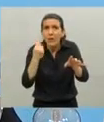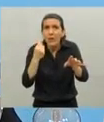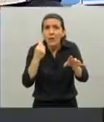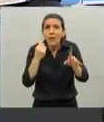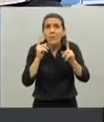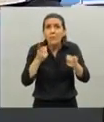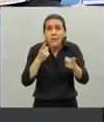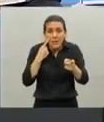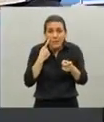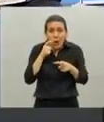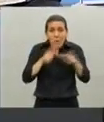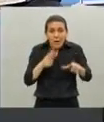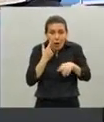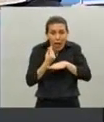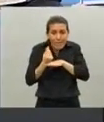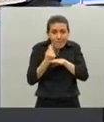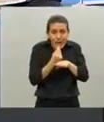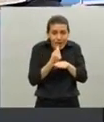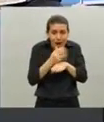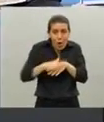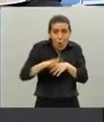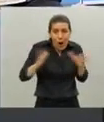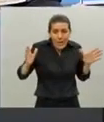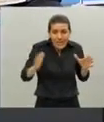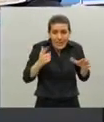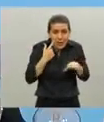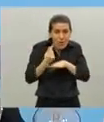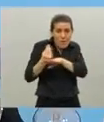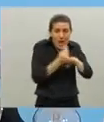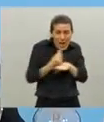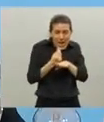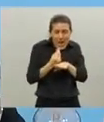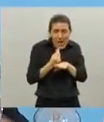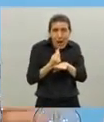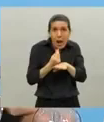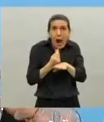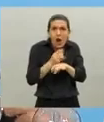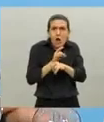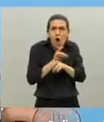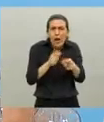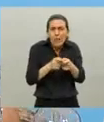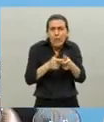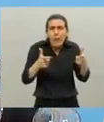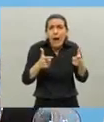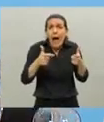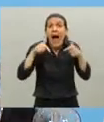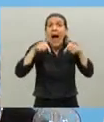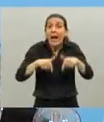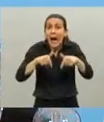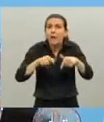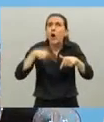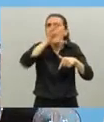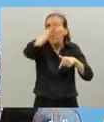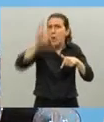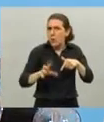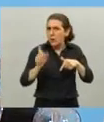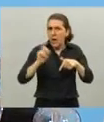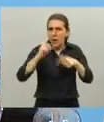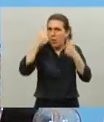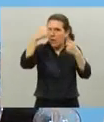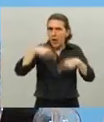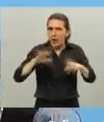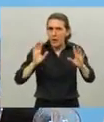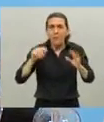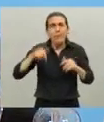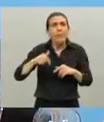reducido donde vive muchísima gente ahora eso pasa acá no pasa en el resto de la Argentina ayer el gobernador de San Juan